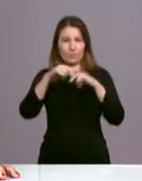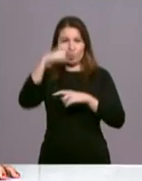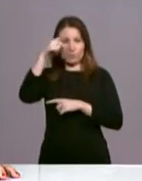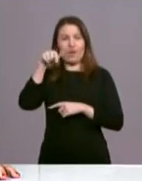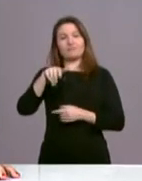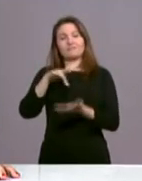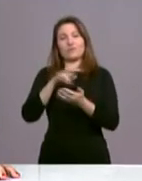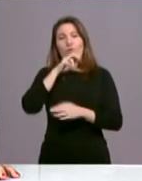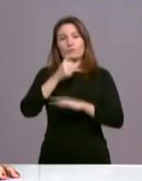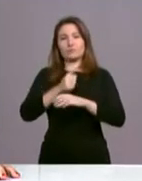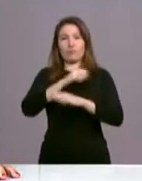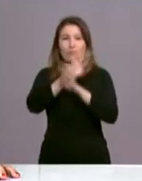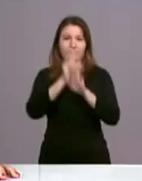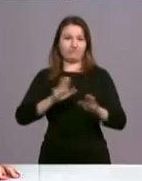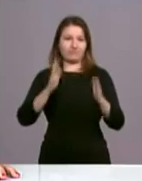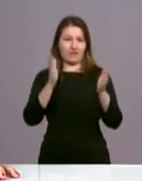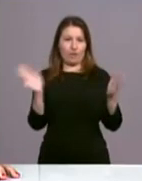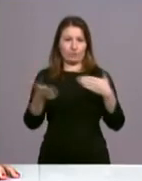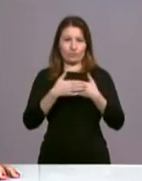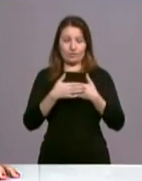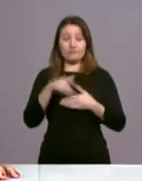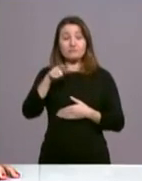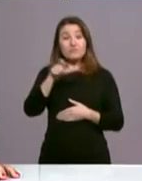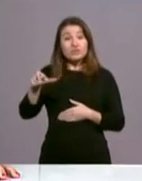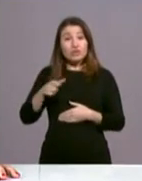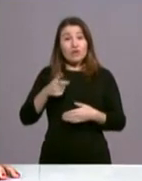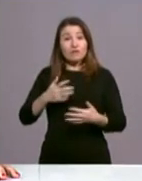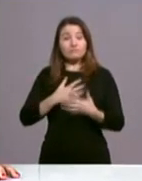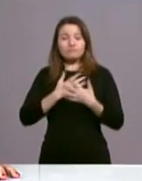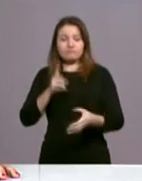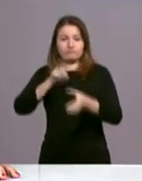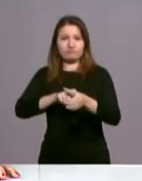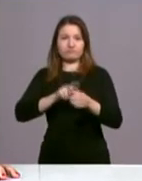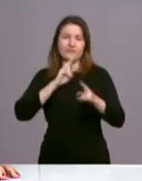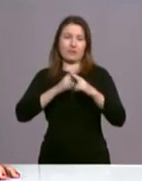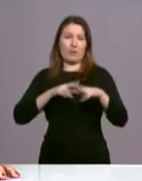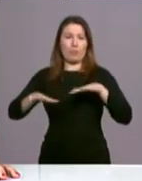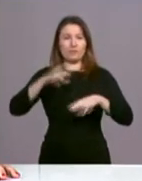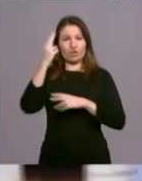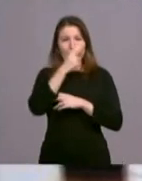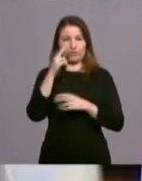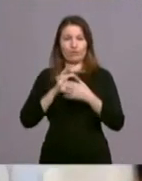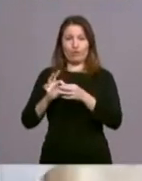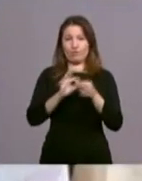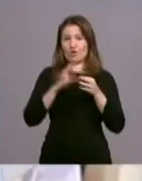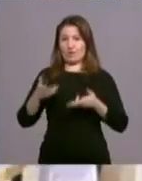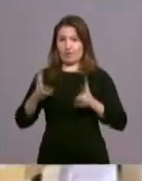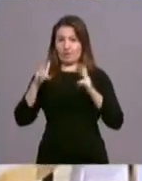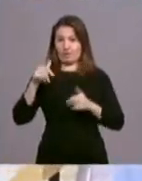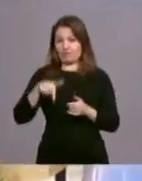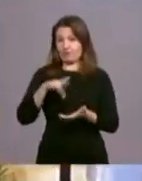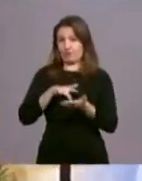vinculadas al movimiento católico de comunión y liberación y que se ha celebrado estos días en nuestra diócesis. Cada año Encuentro Madrid